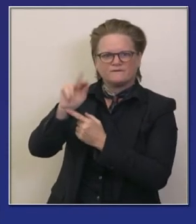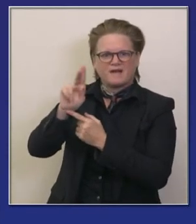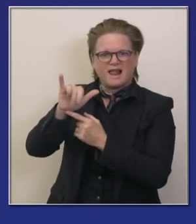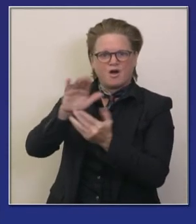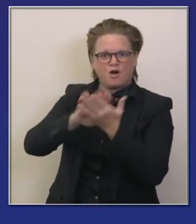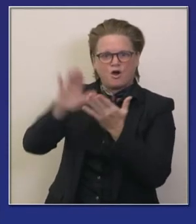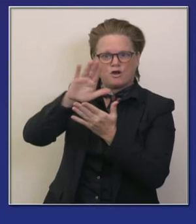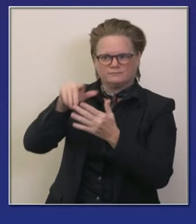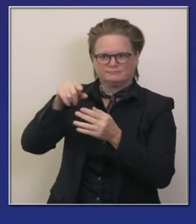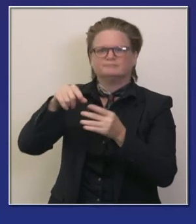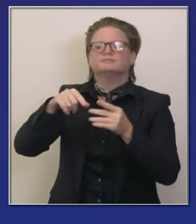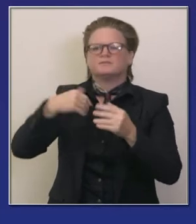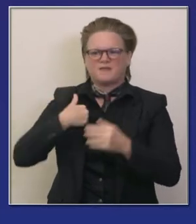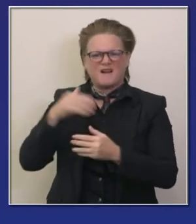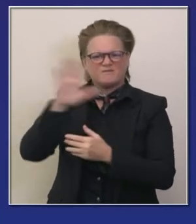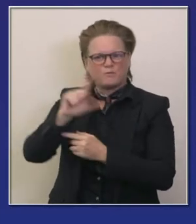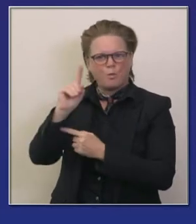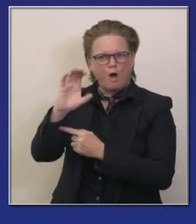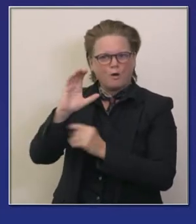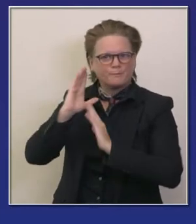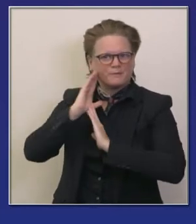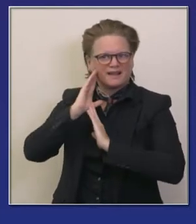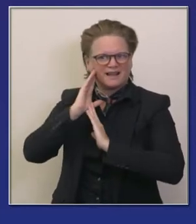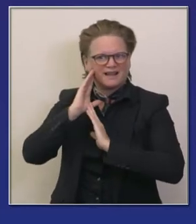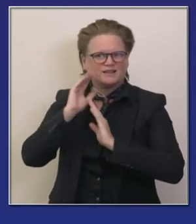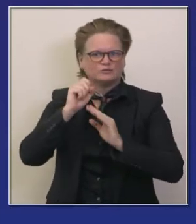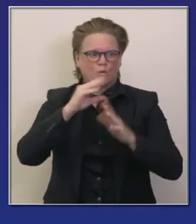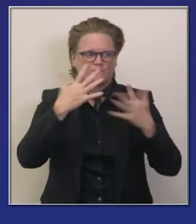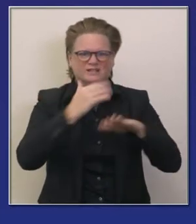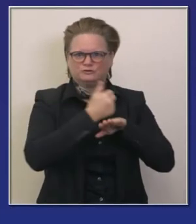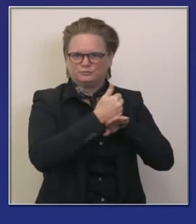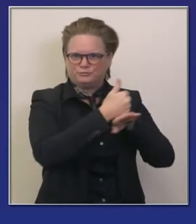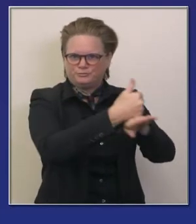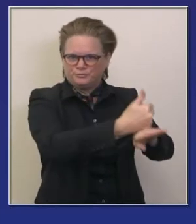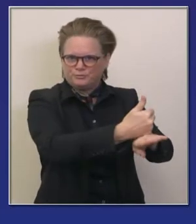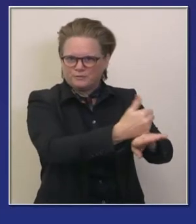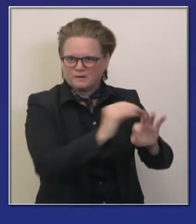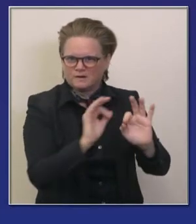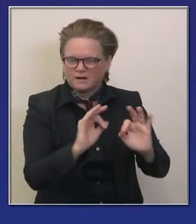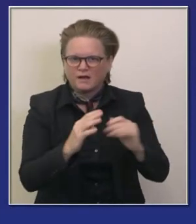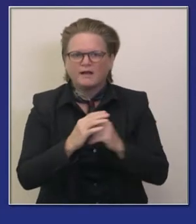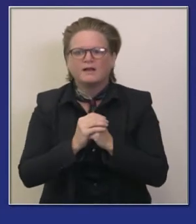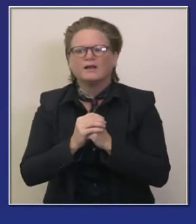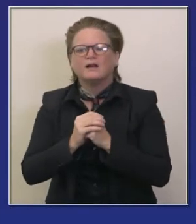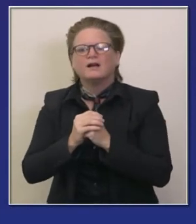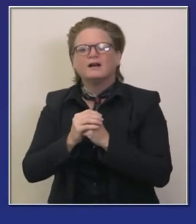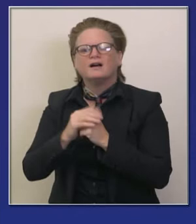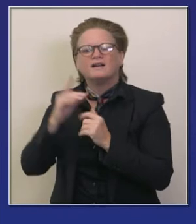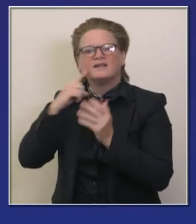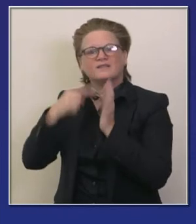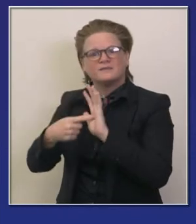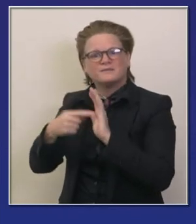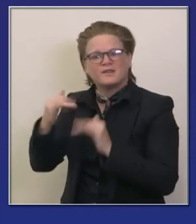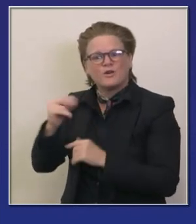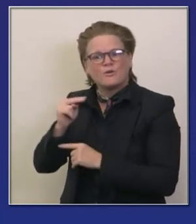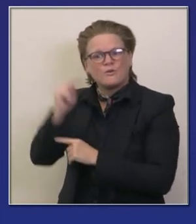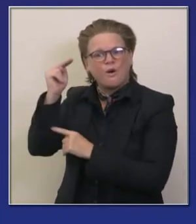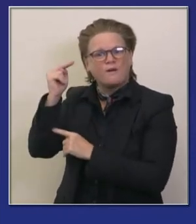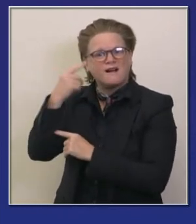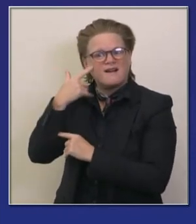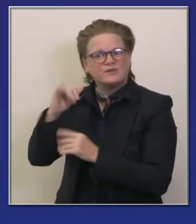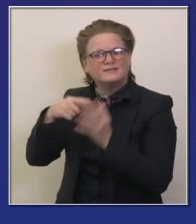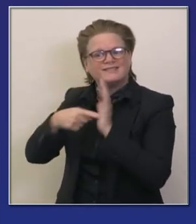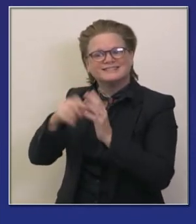proporcionar 100 camas en condición cálida en el valley y en el arco arena cerca de